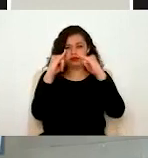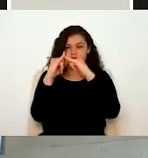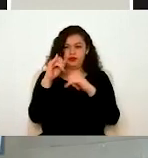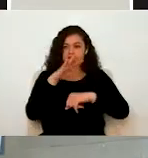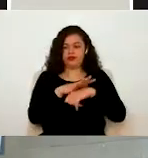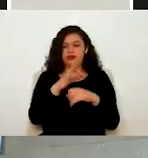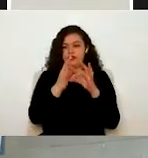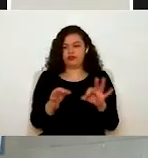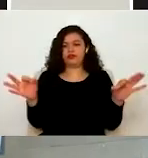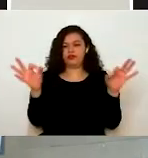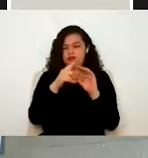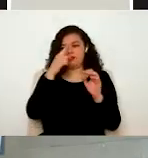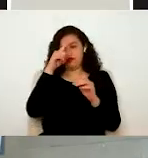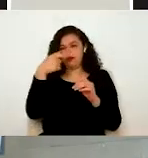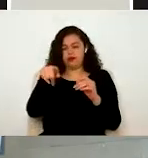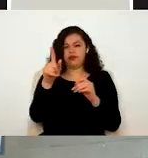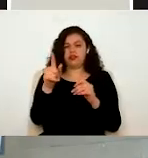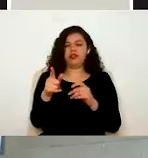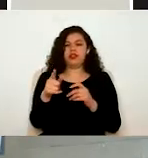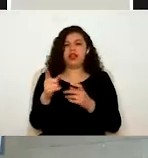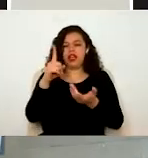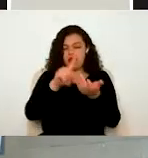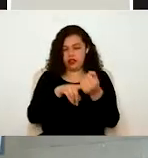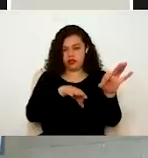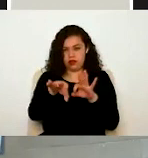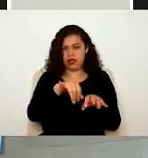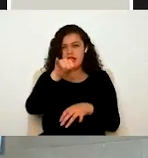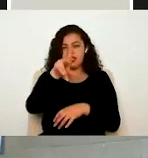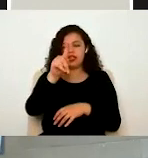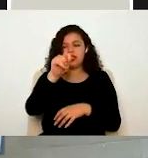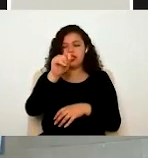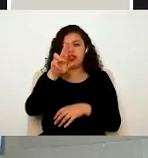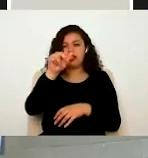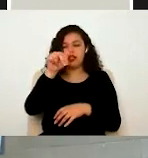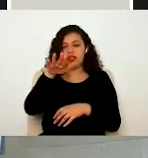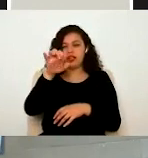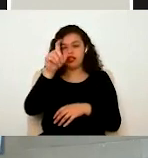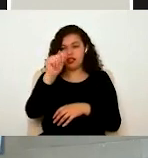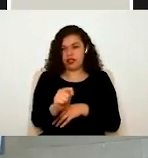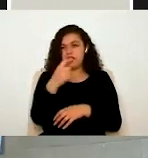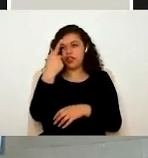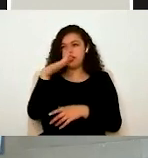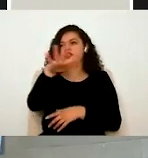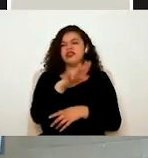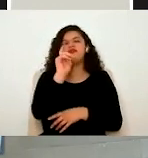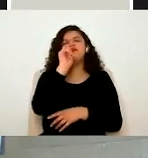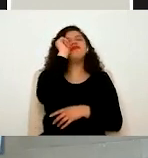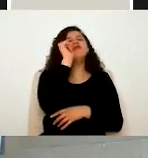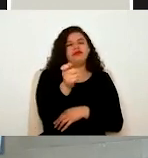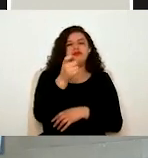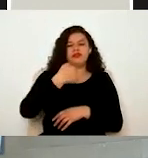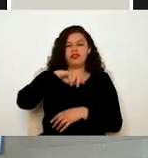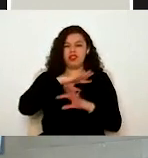para ustedes que trabajan en ellas. La intranet de las instituciones es un espacio que creamos como